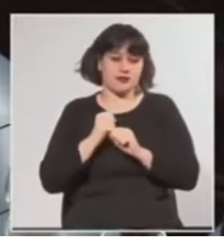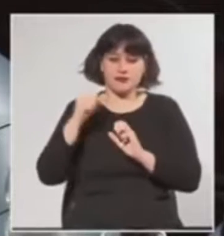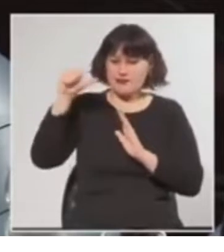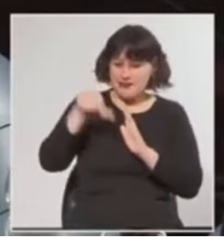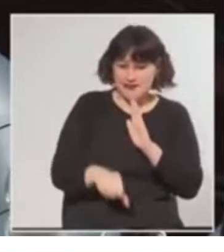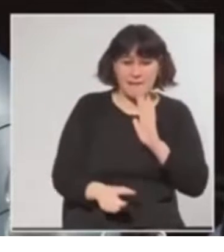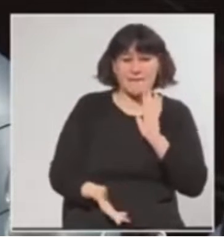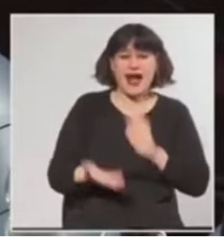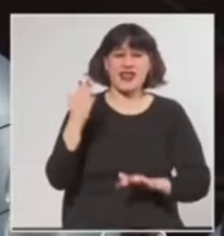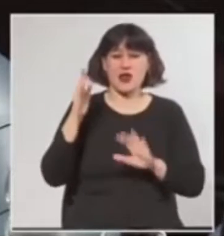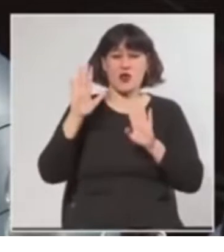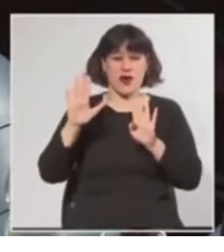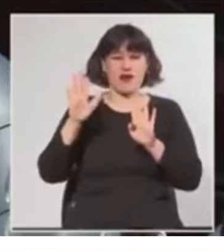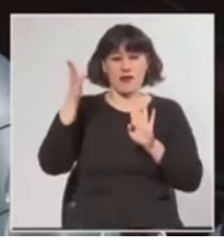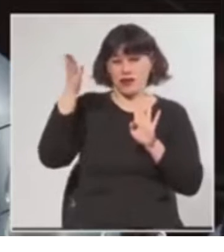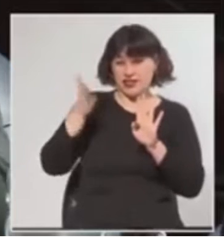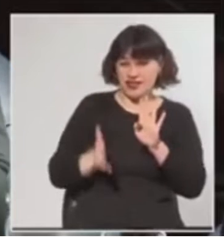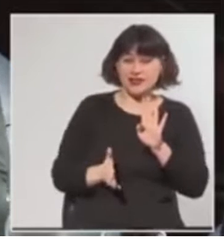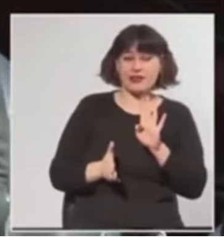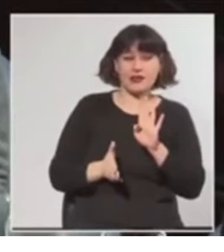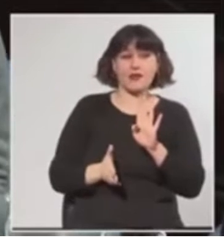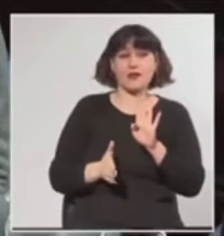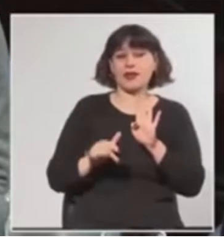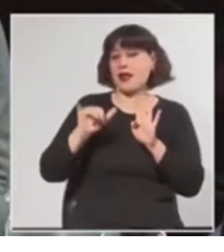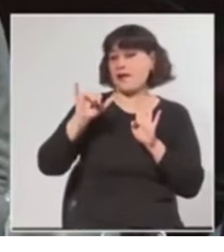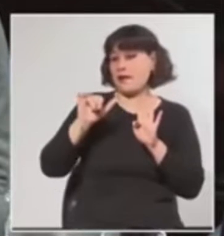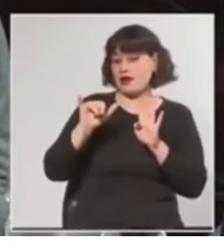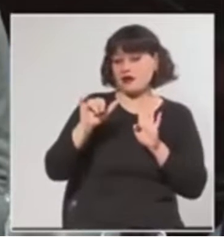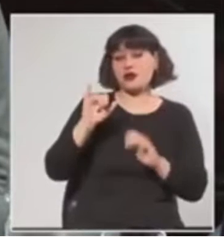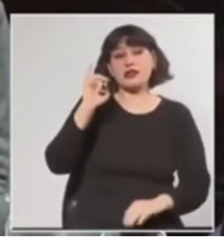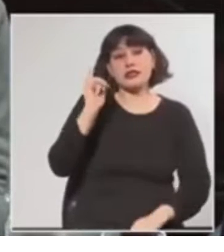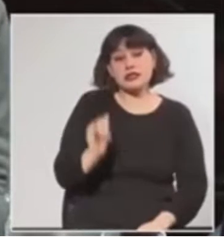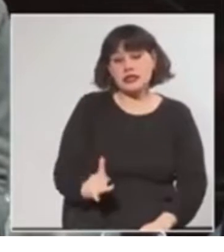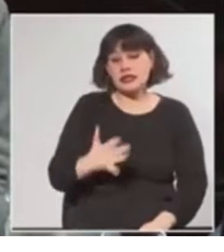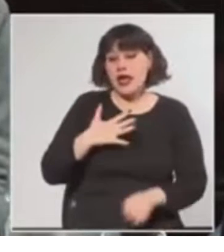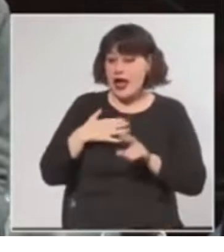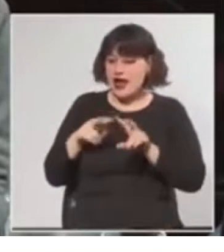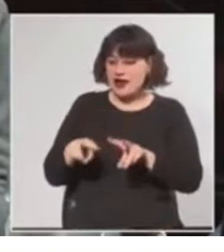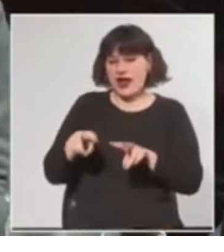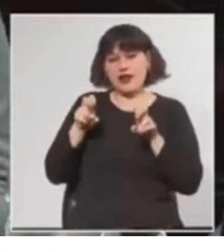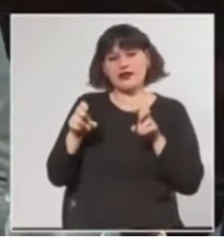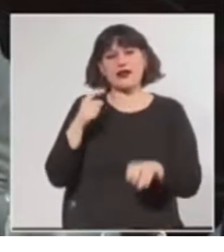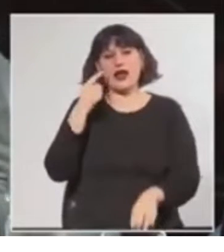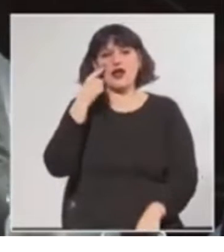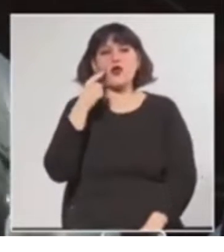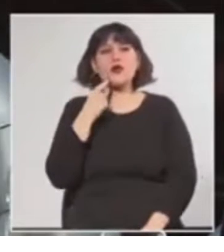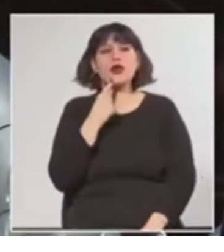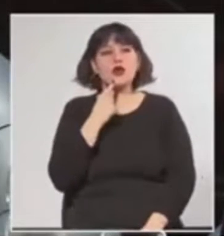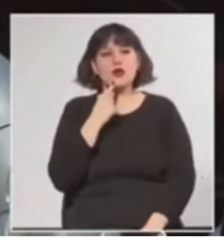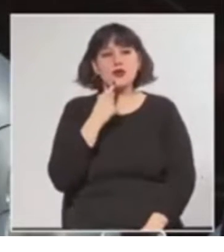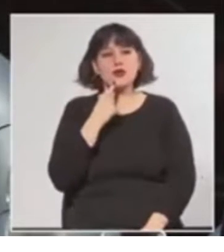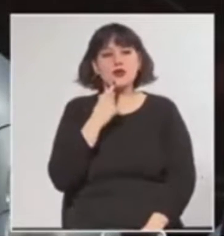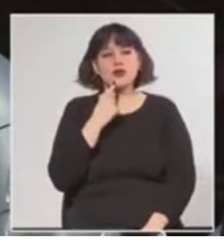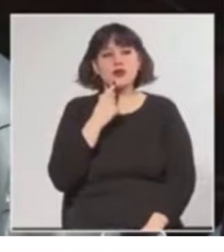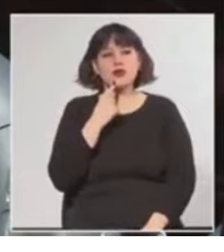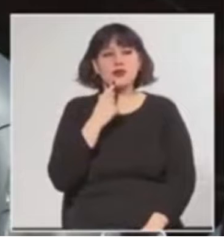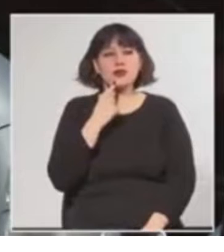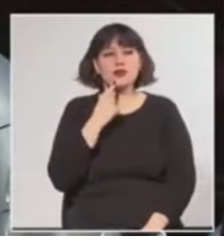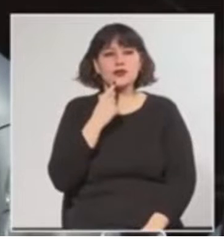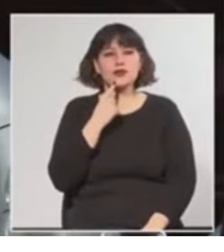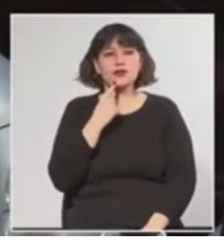de un 9%, 9% en mayo. Y si uno analiza esas cifras en la